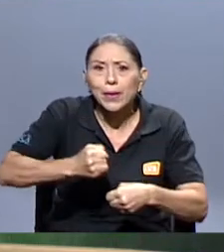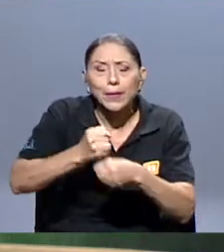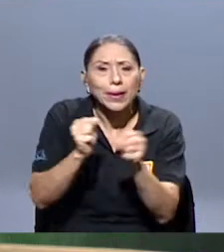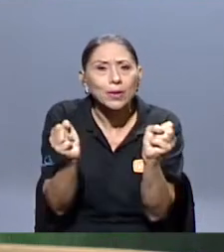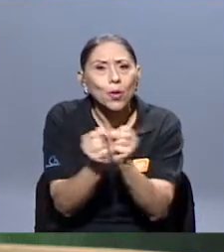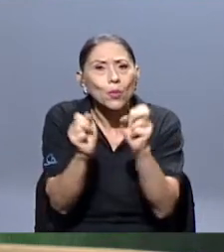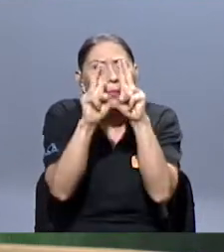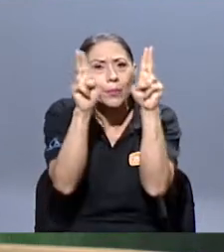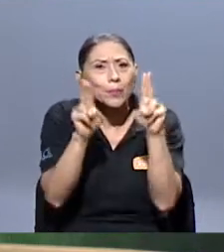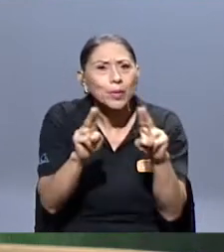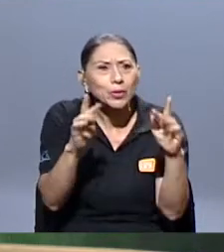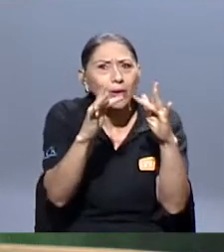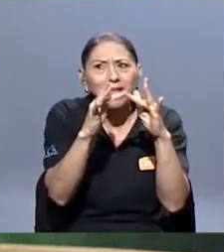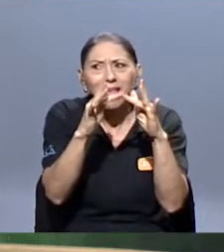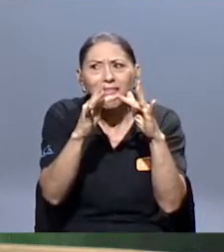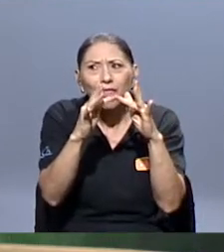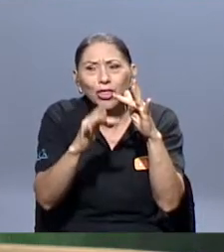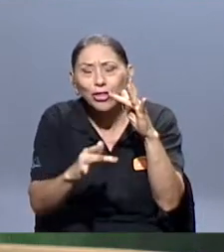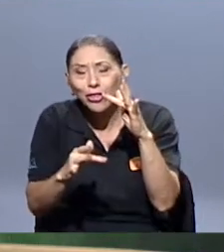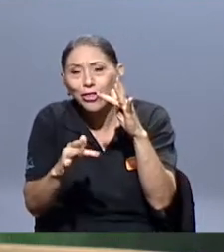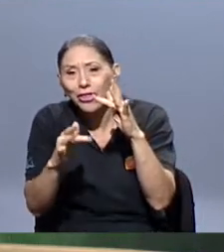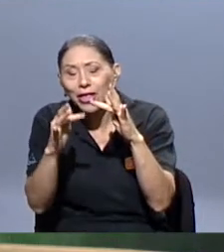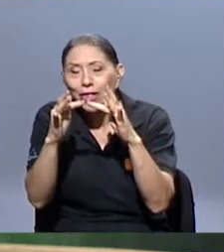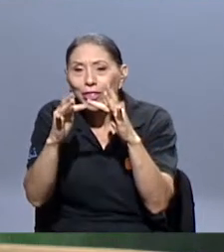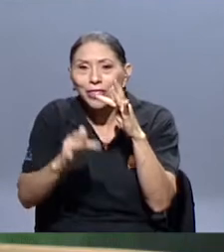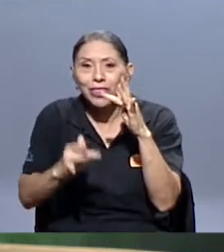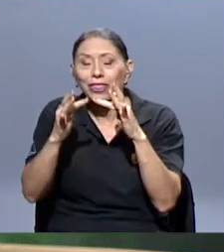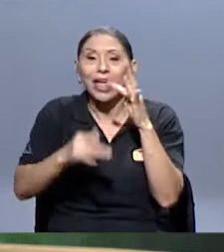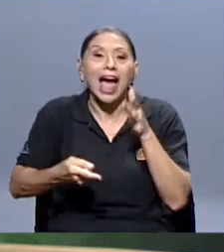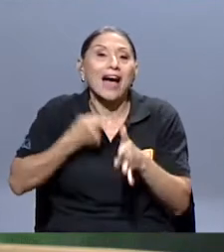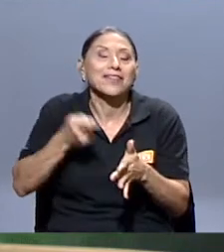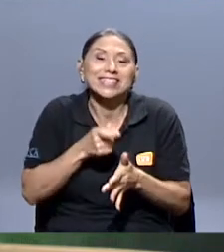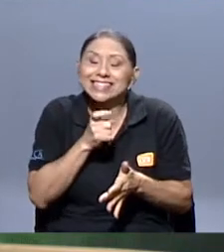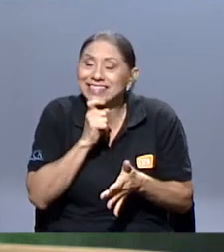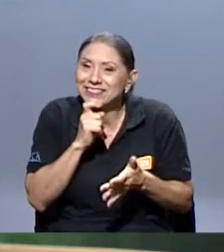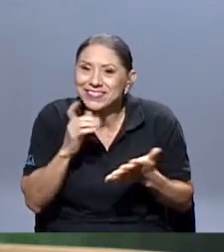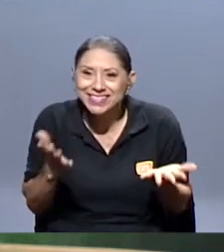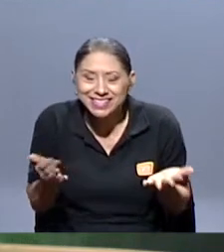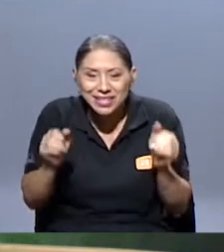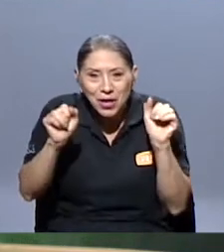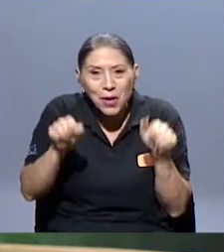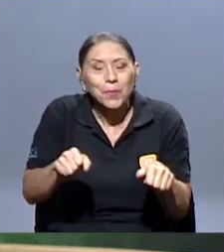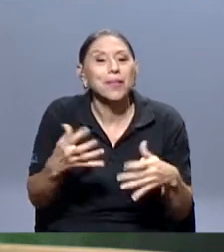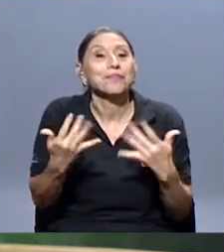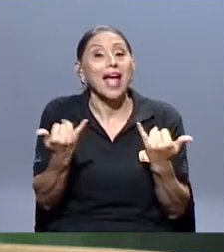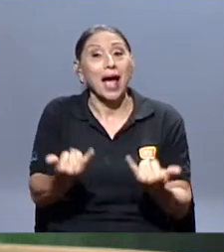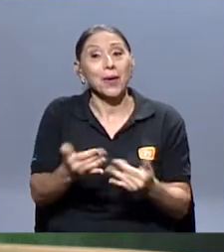nos mete en conflictos de cómo la conexión puede funcionar en un momento determinado. Le voy a pedir, por supuesto, Adriana, que